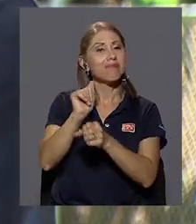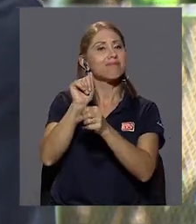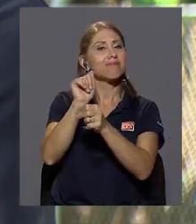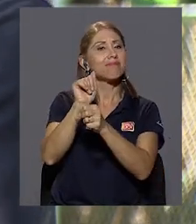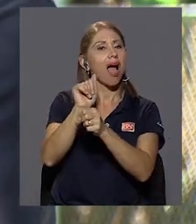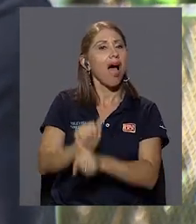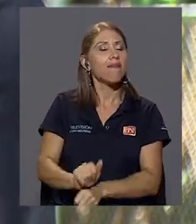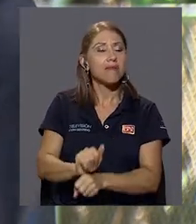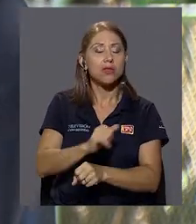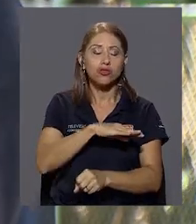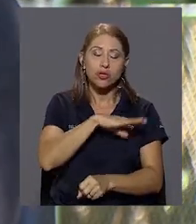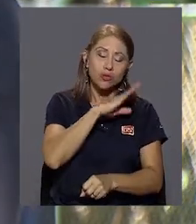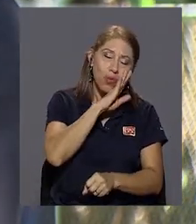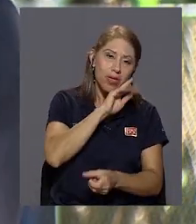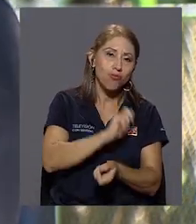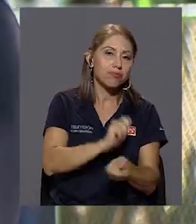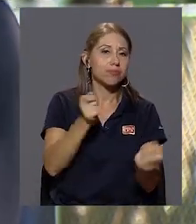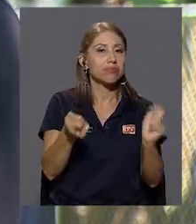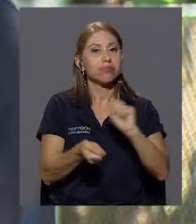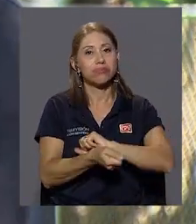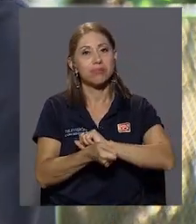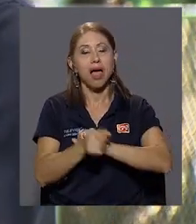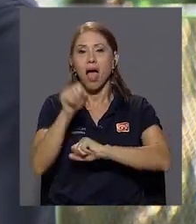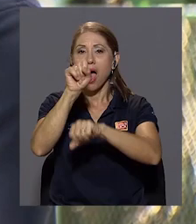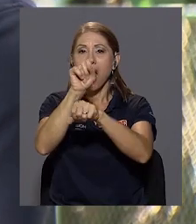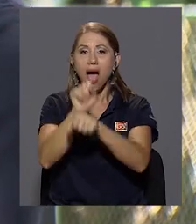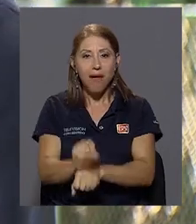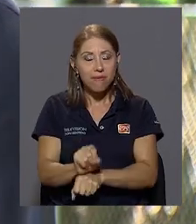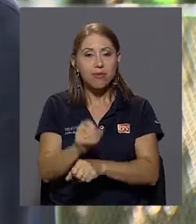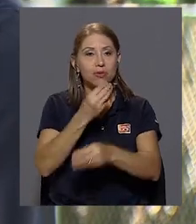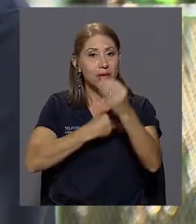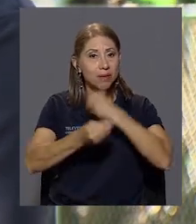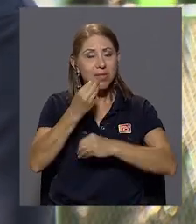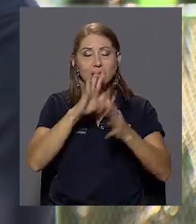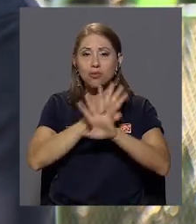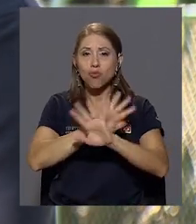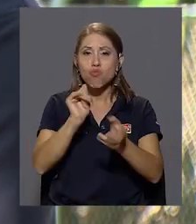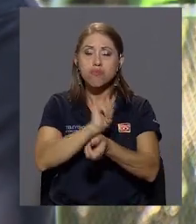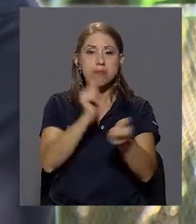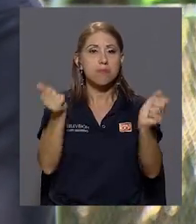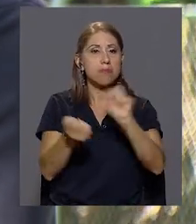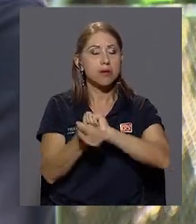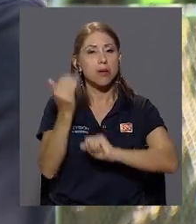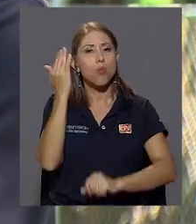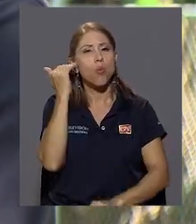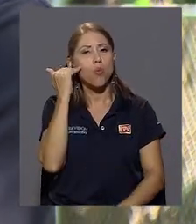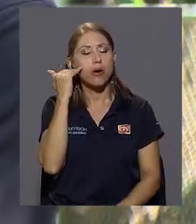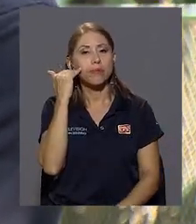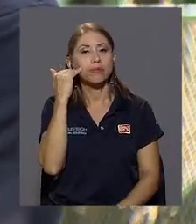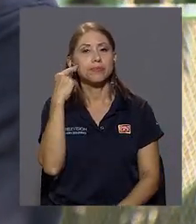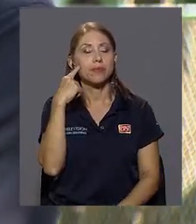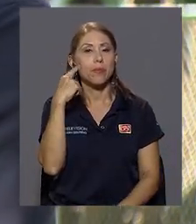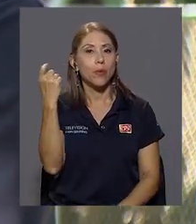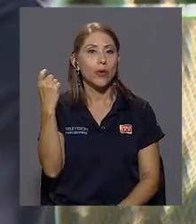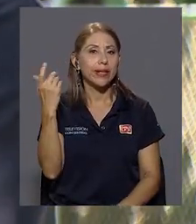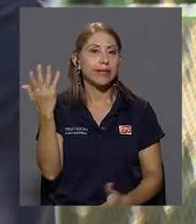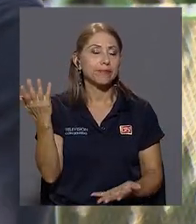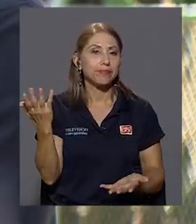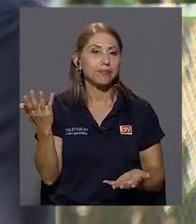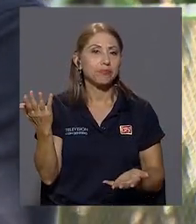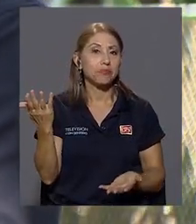de hábito de sueño, cambios de hábito de alimentación incluso, ¿verdad? ¿Por qué? Porque entonces